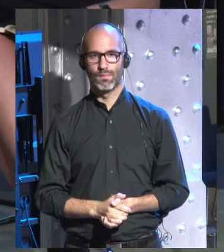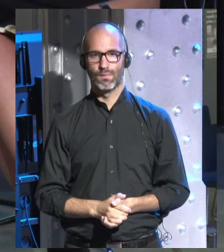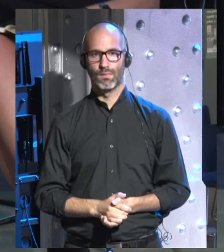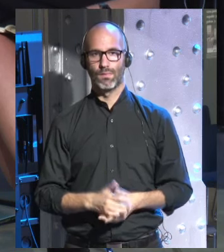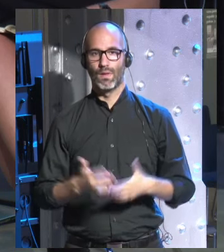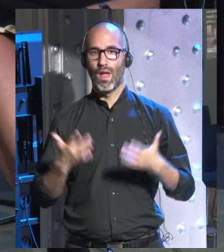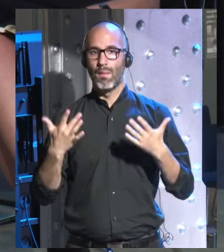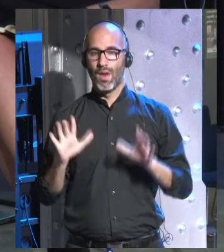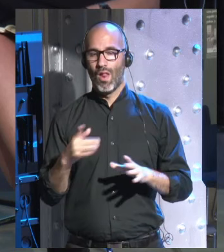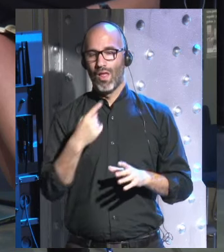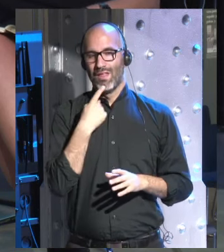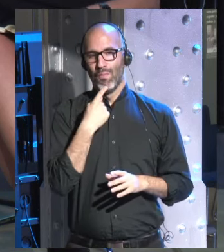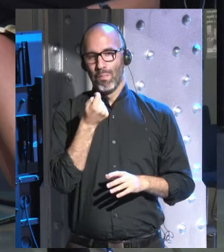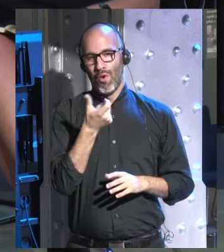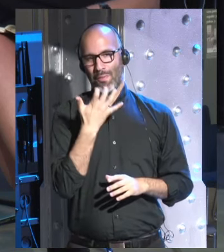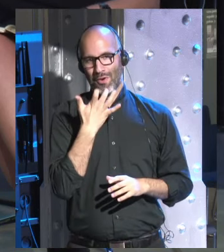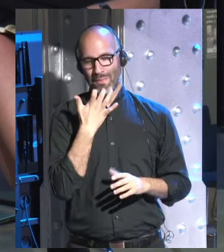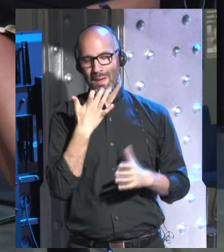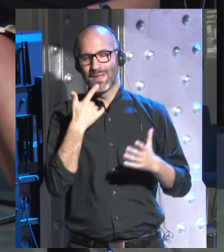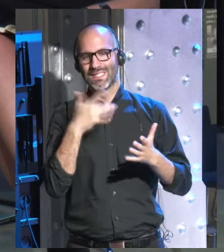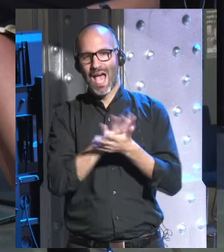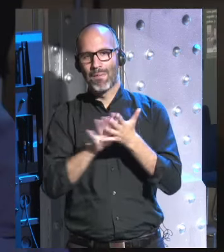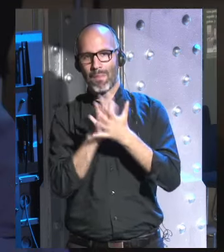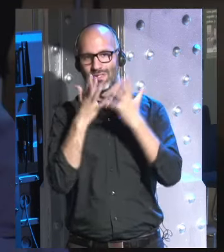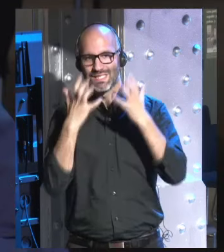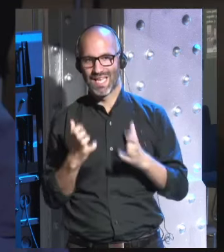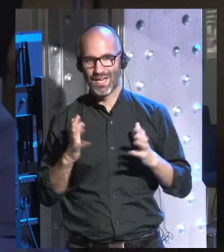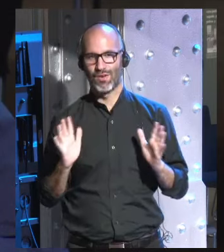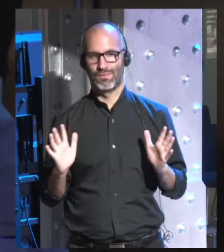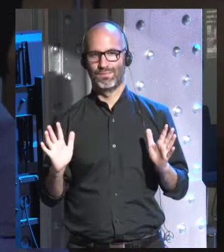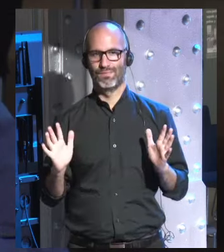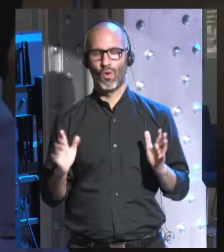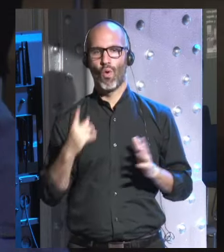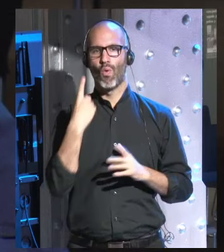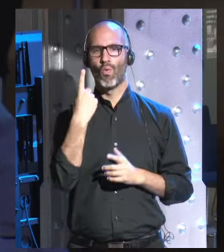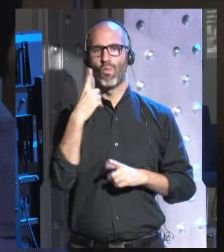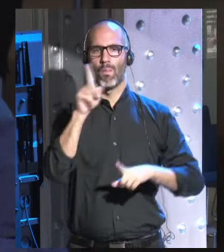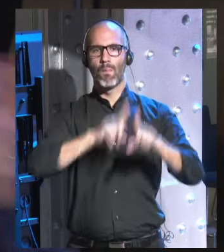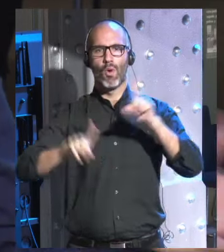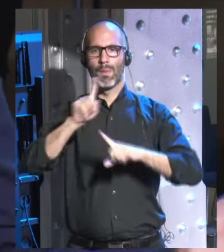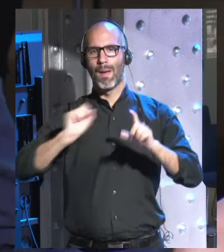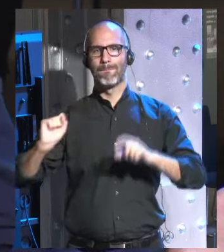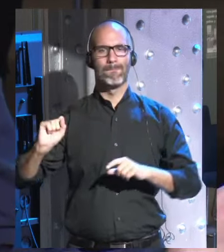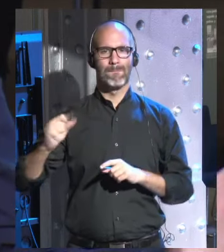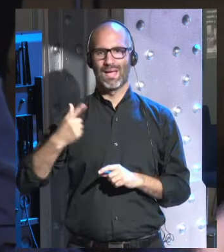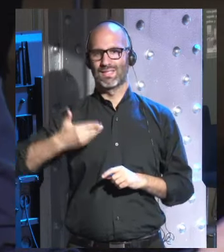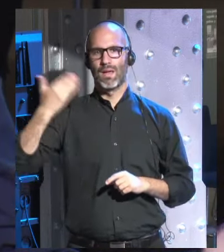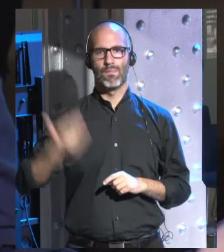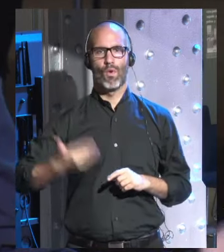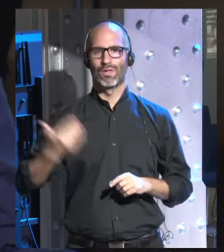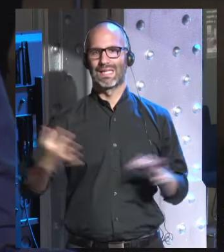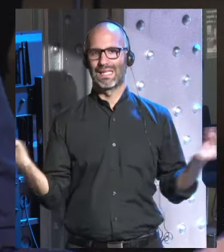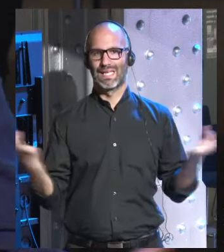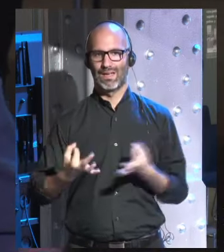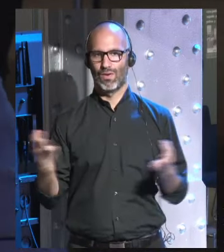esto lo decía un poco de broma pero hablando más seriamente ciertamente uno de los problemas más importantes va a ser el